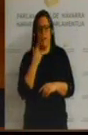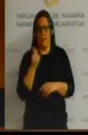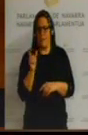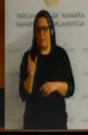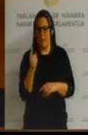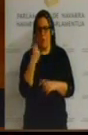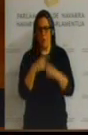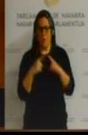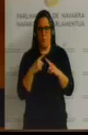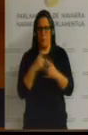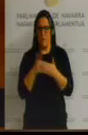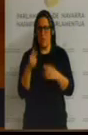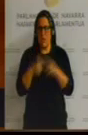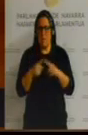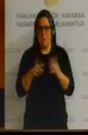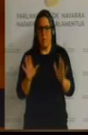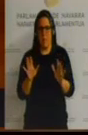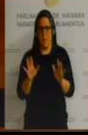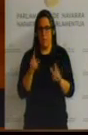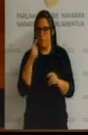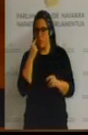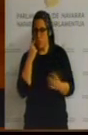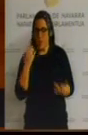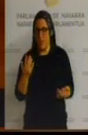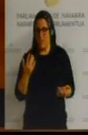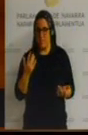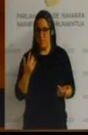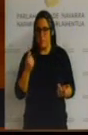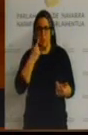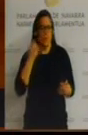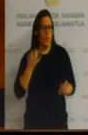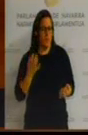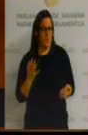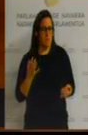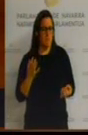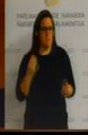millón y medio de euros ¿a qué le suena? ¿a qué le suena esto?